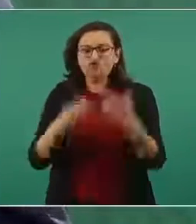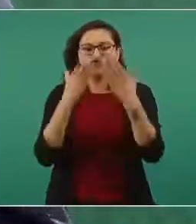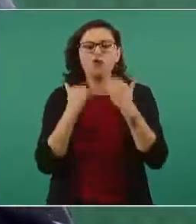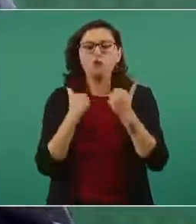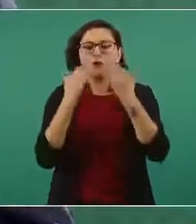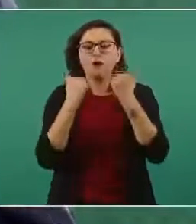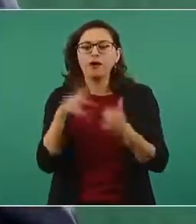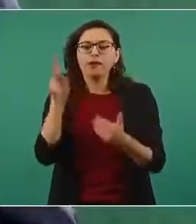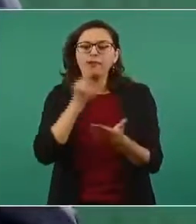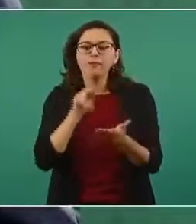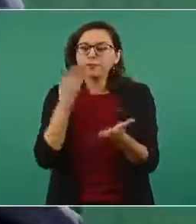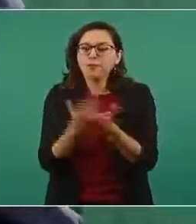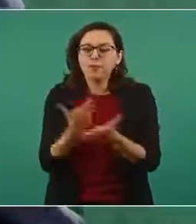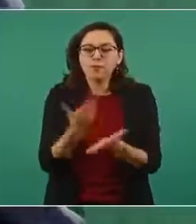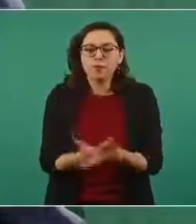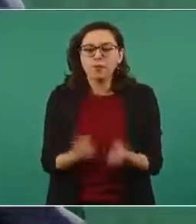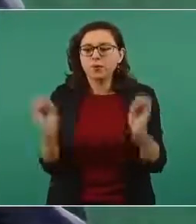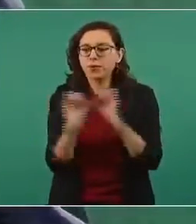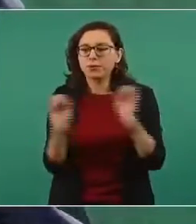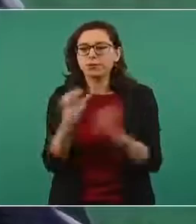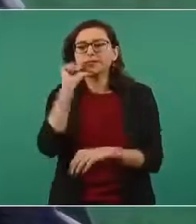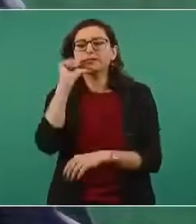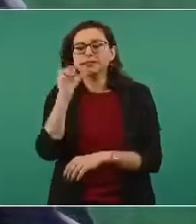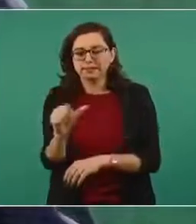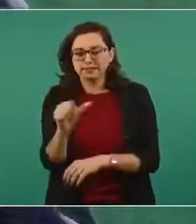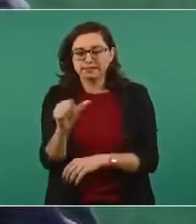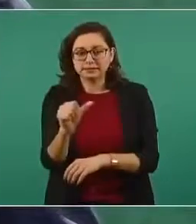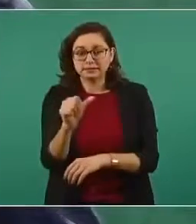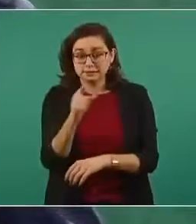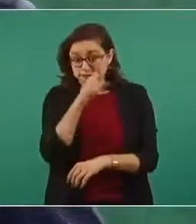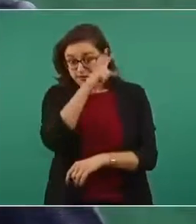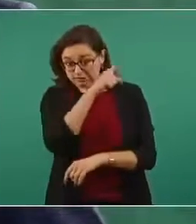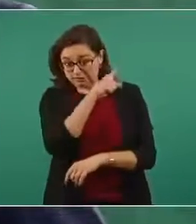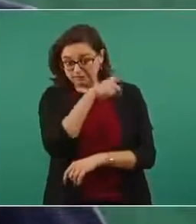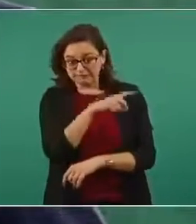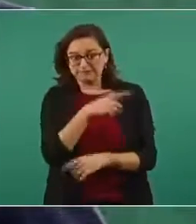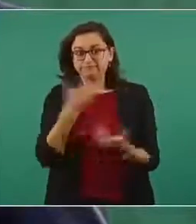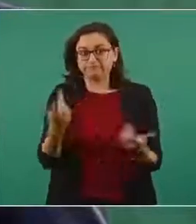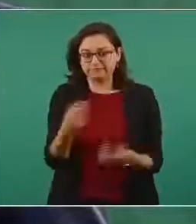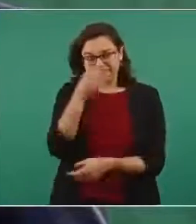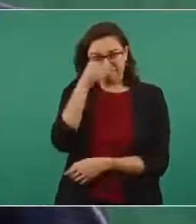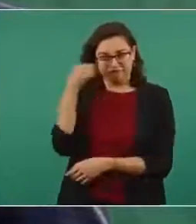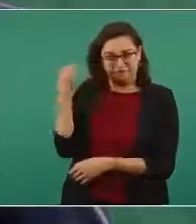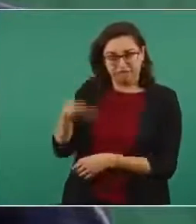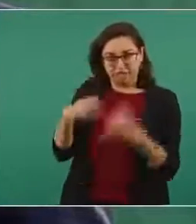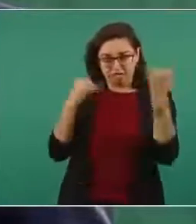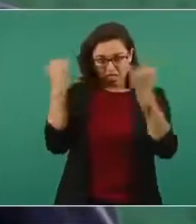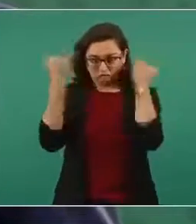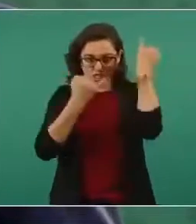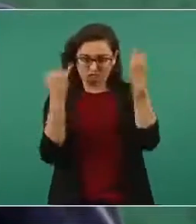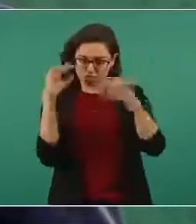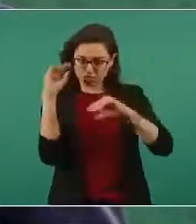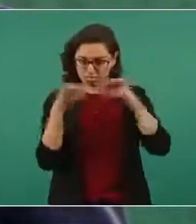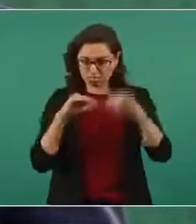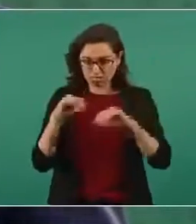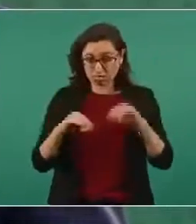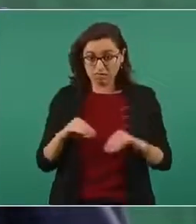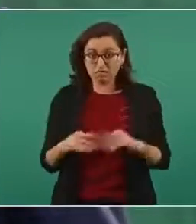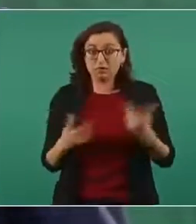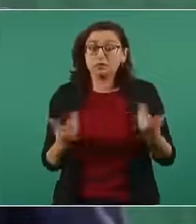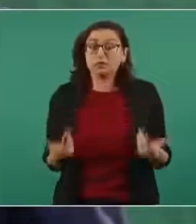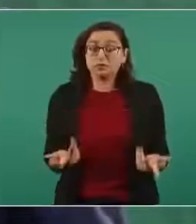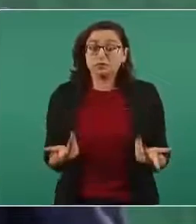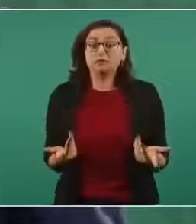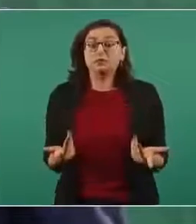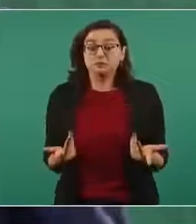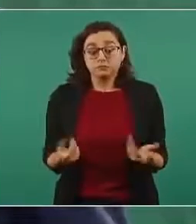que le habían fabricado, que el expediente. Se molestaron